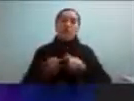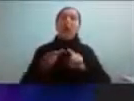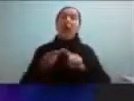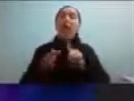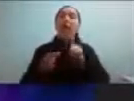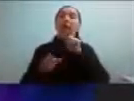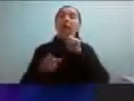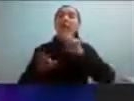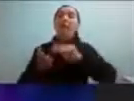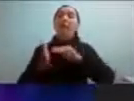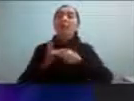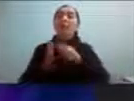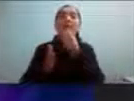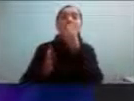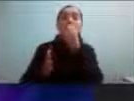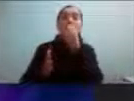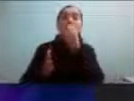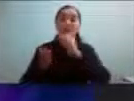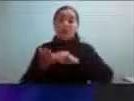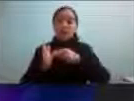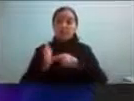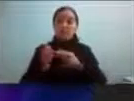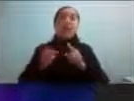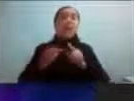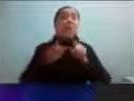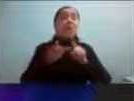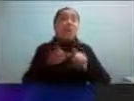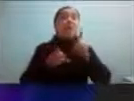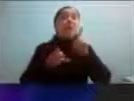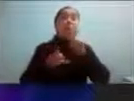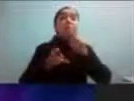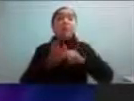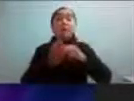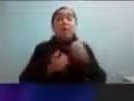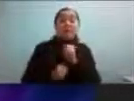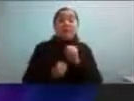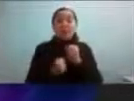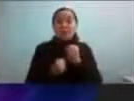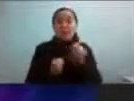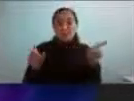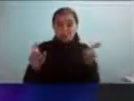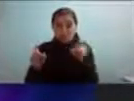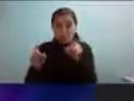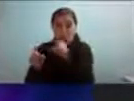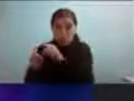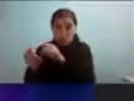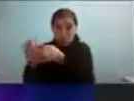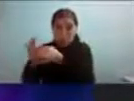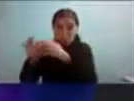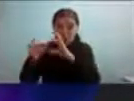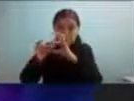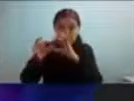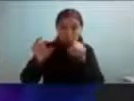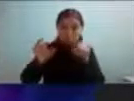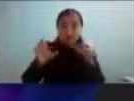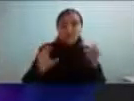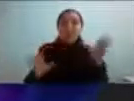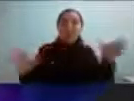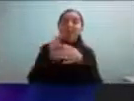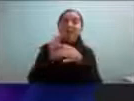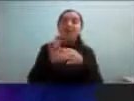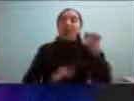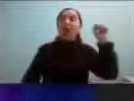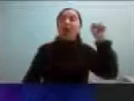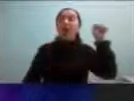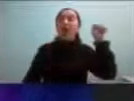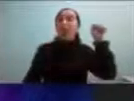alimentaria de hecho la investigación muestra que hay muchas personas con rasgos y con digamos criterios diagnósticos en las muestras